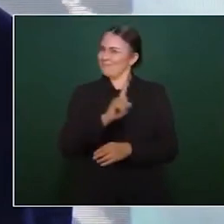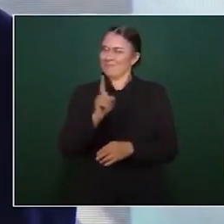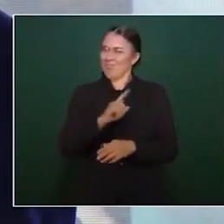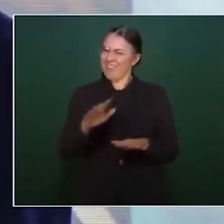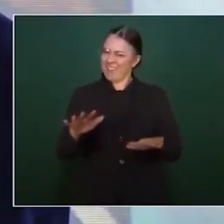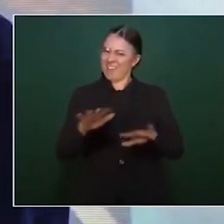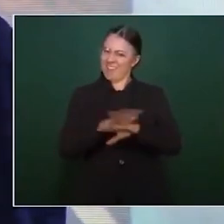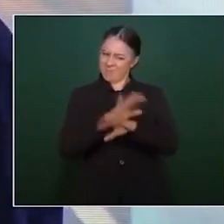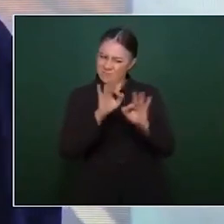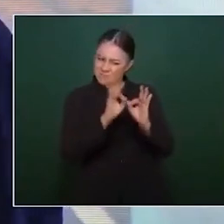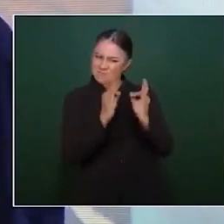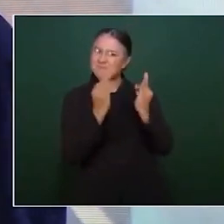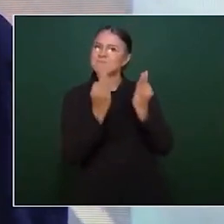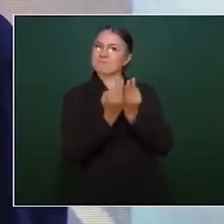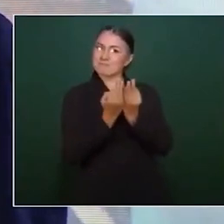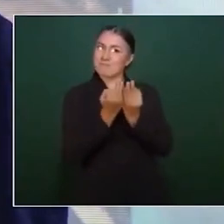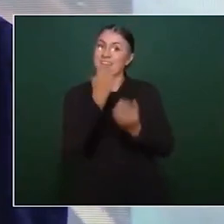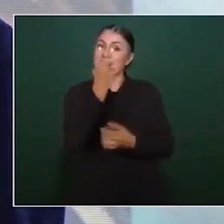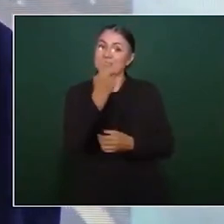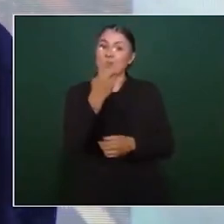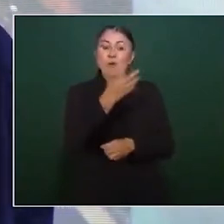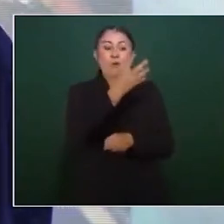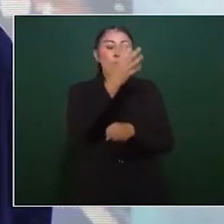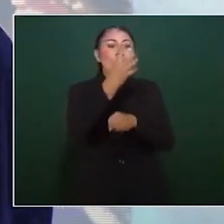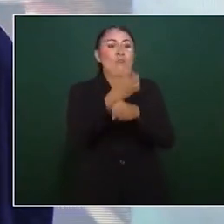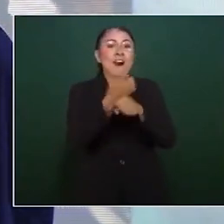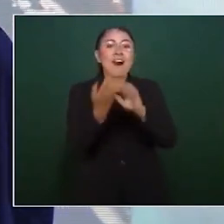Por eso es la cuarta transformación.